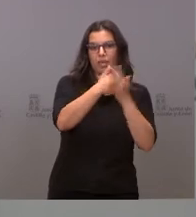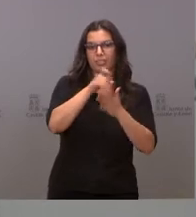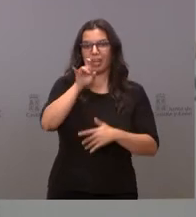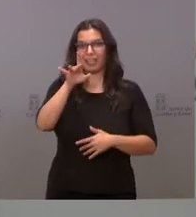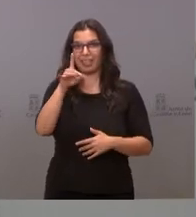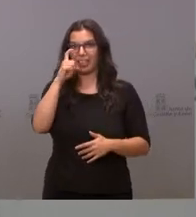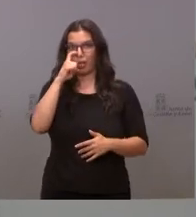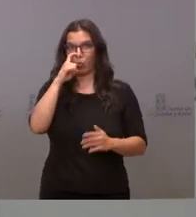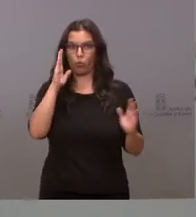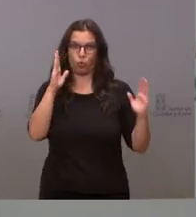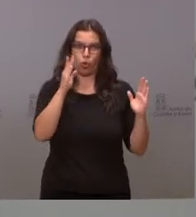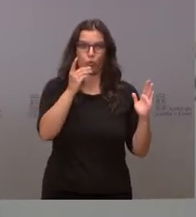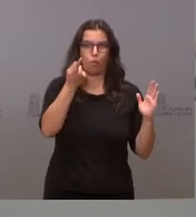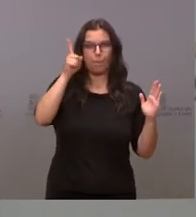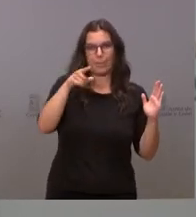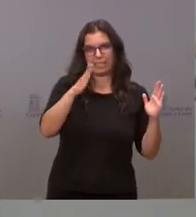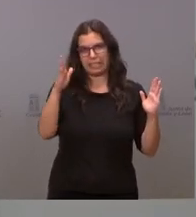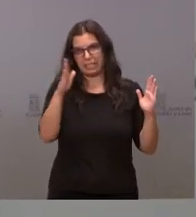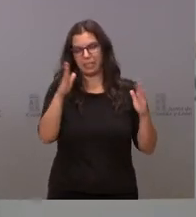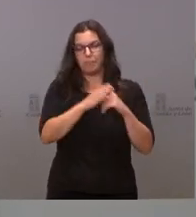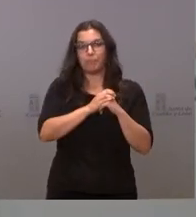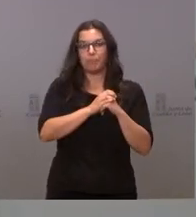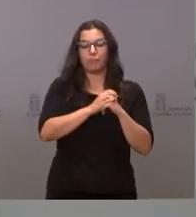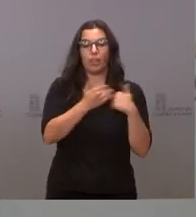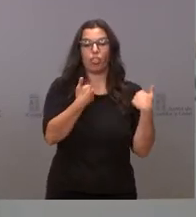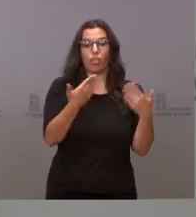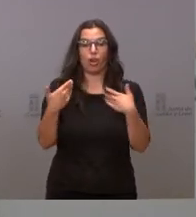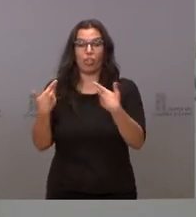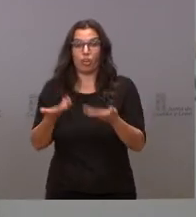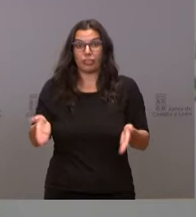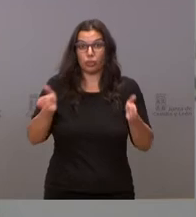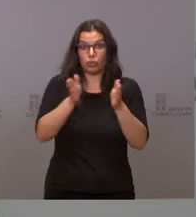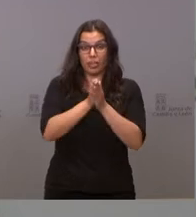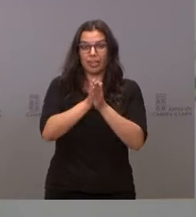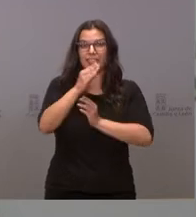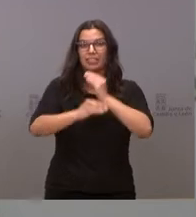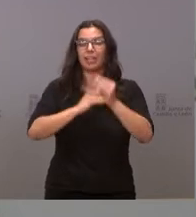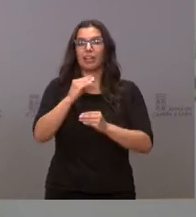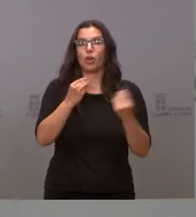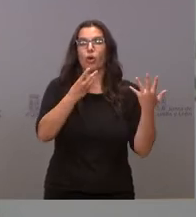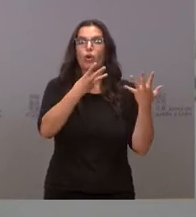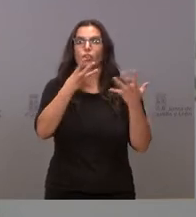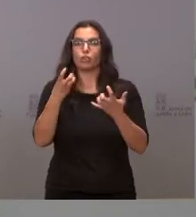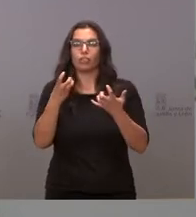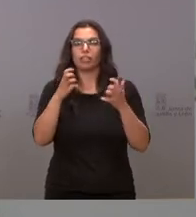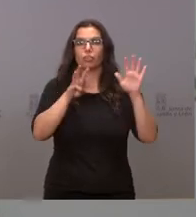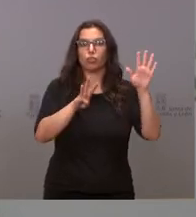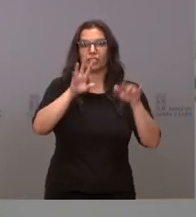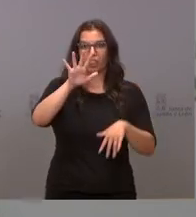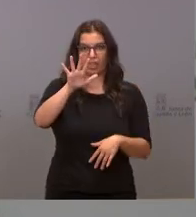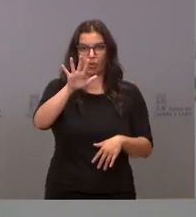algo más de un mes, el número de donaciones ha sido de 885,